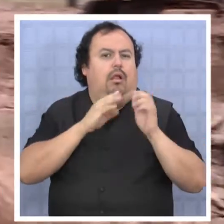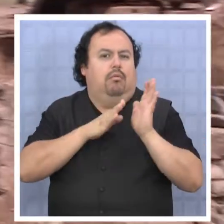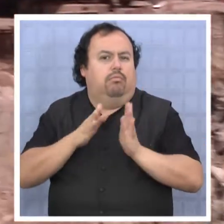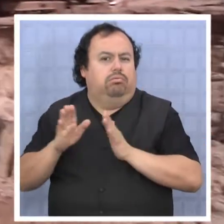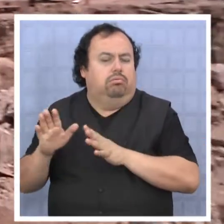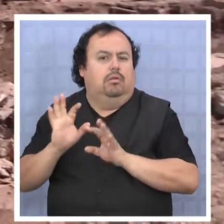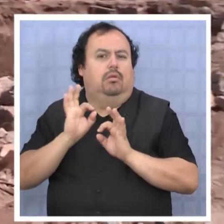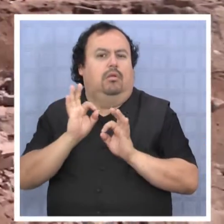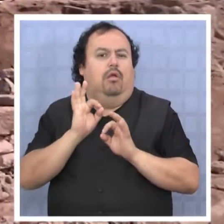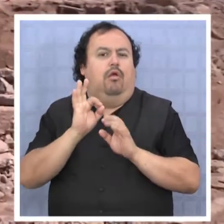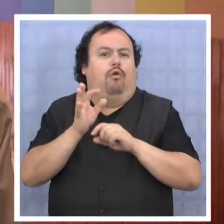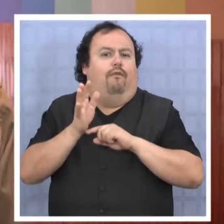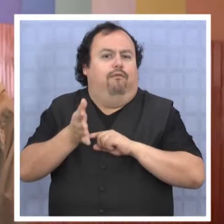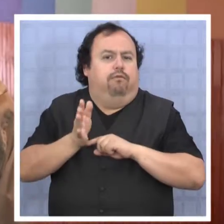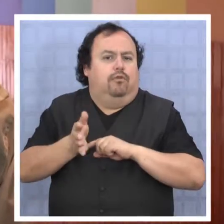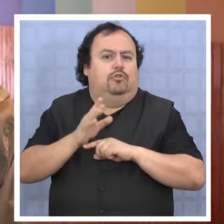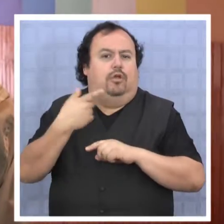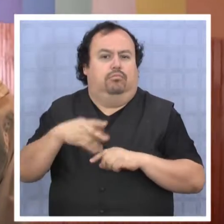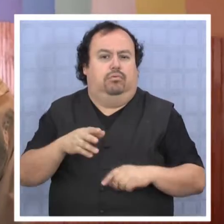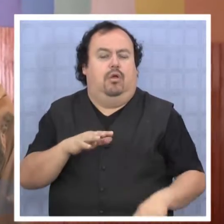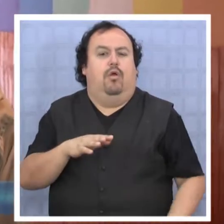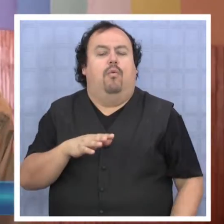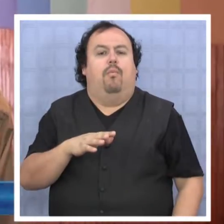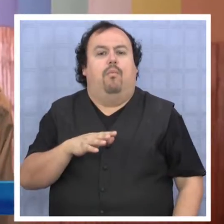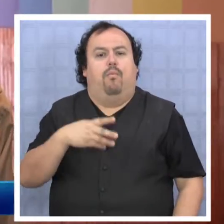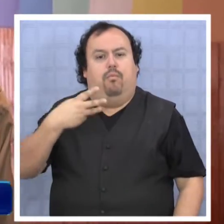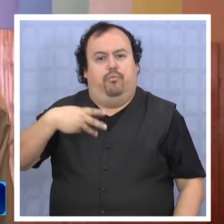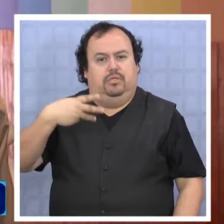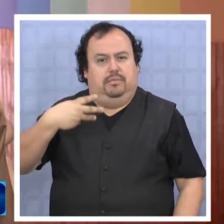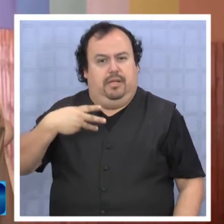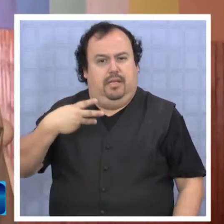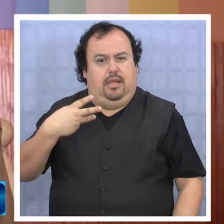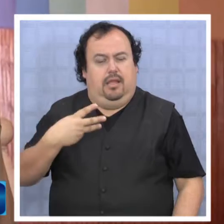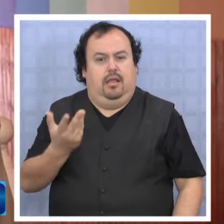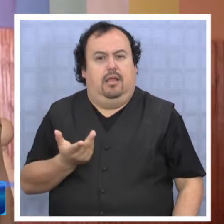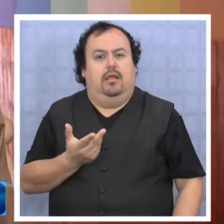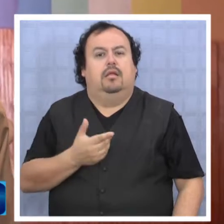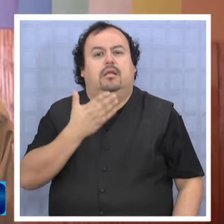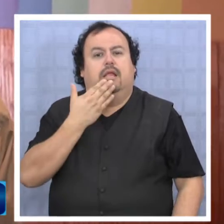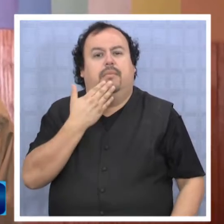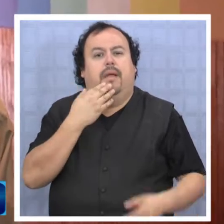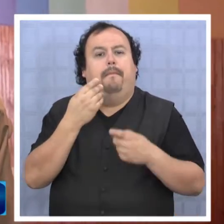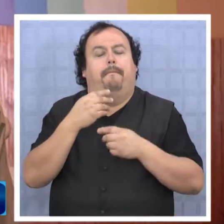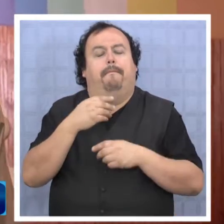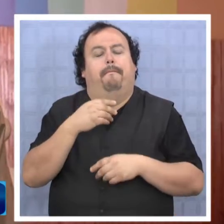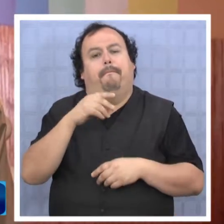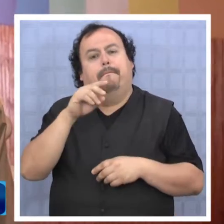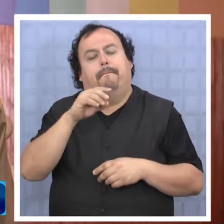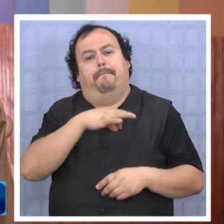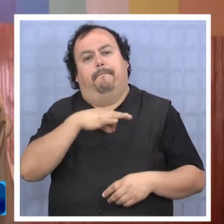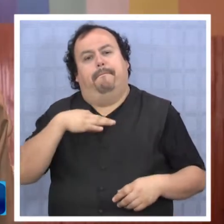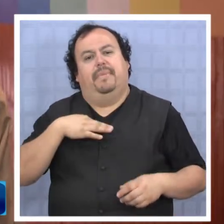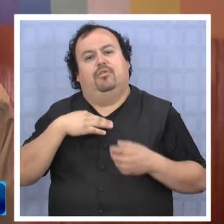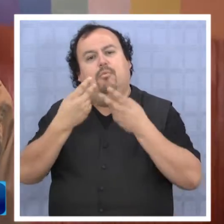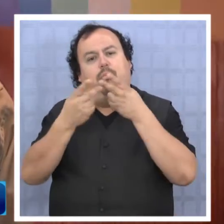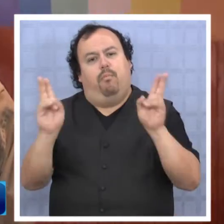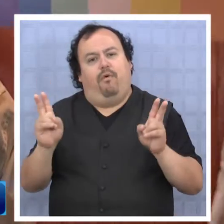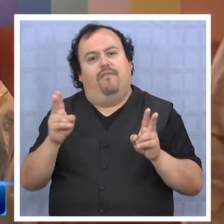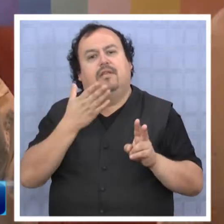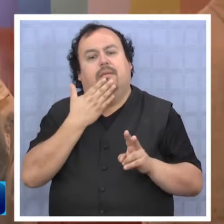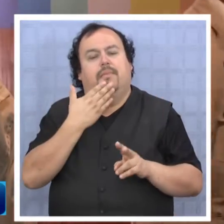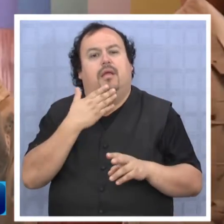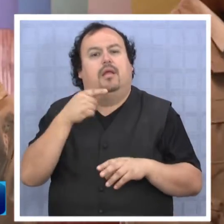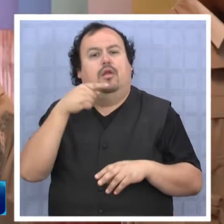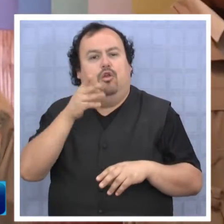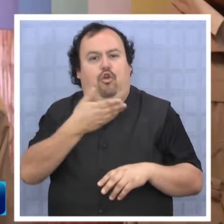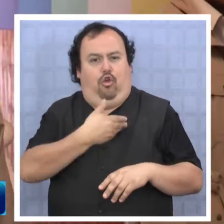administrativa de funcionarios municipales, de funcionarios de meteoros públicos y también de personal del